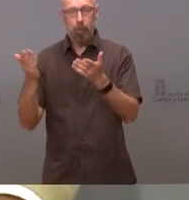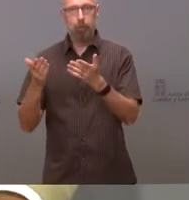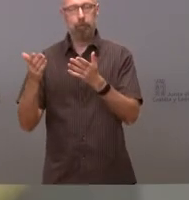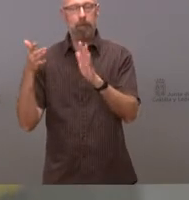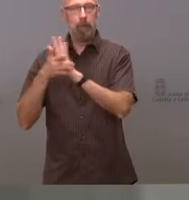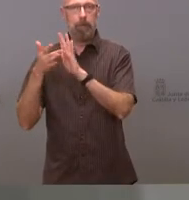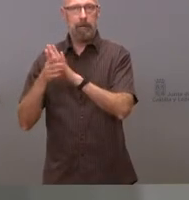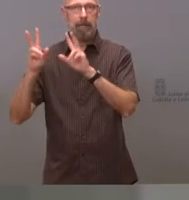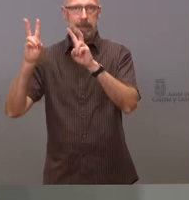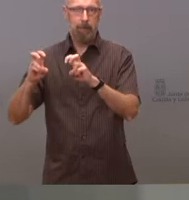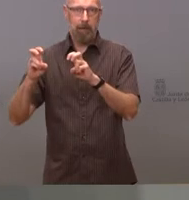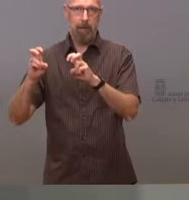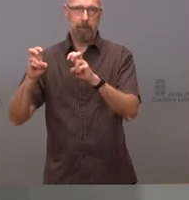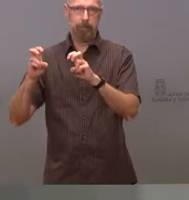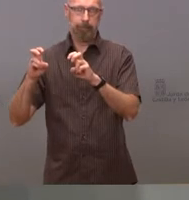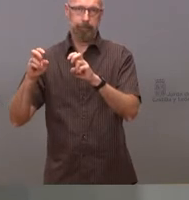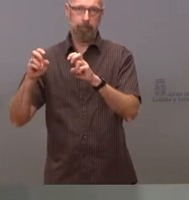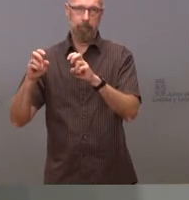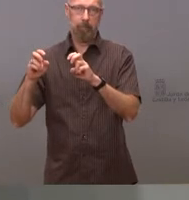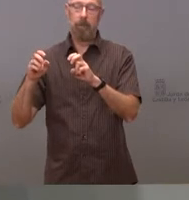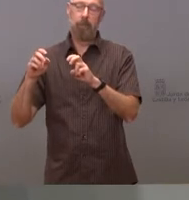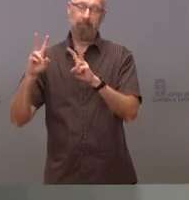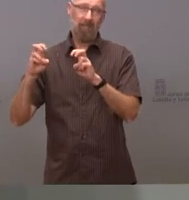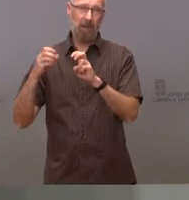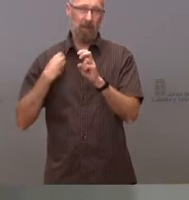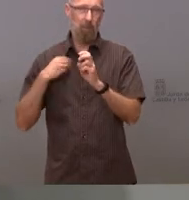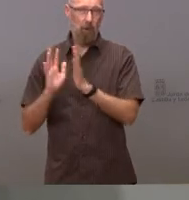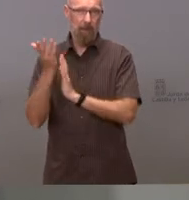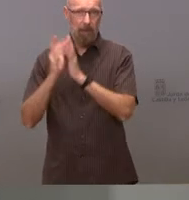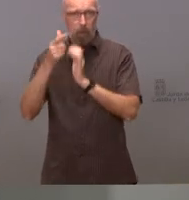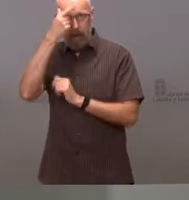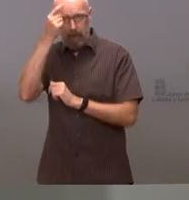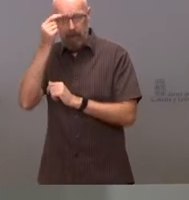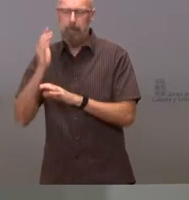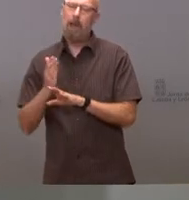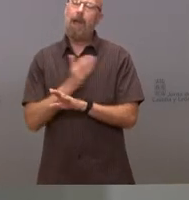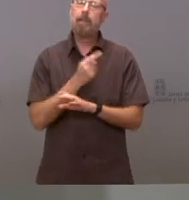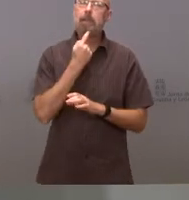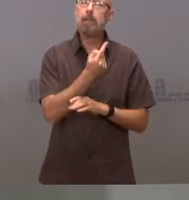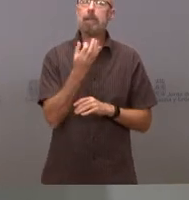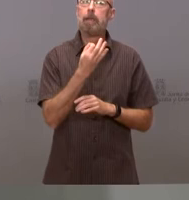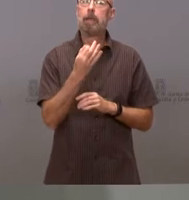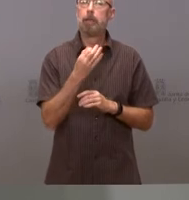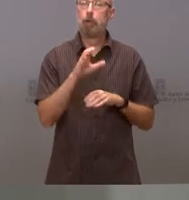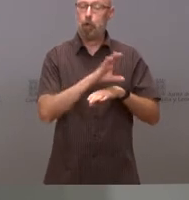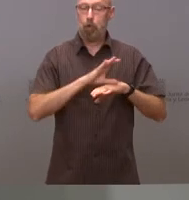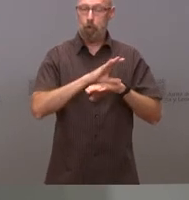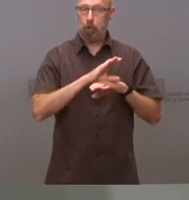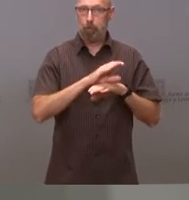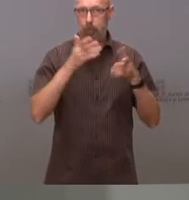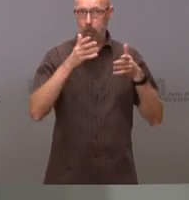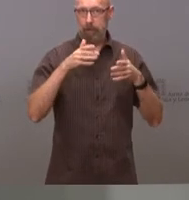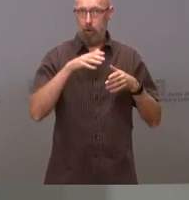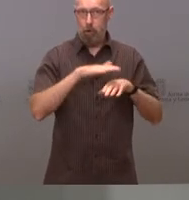lo sucedido en el incendio de Ávila, decirles que el Consejo de Gobierno ha estudiado las propuestas, tanto